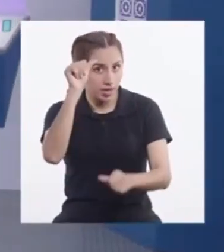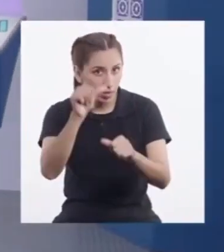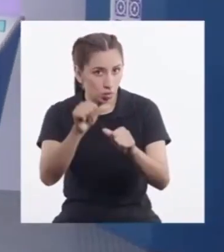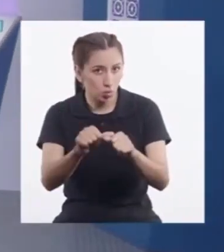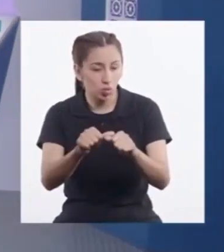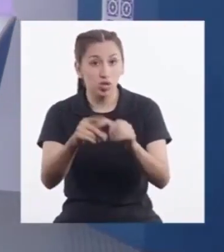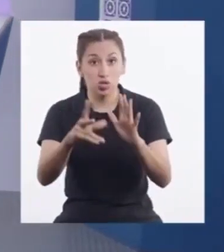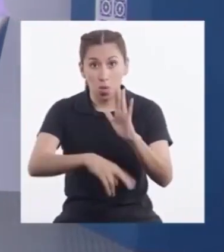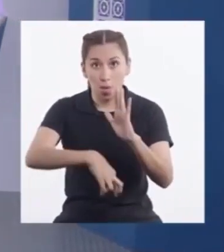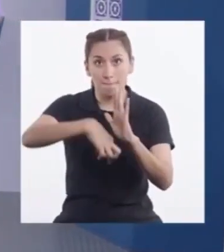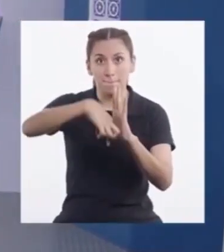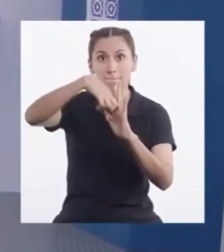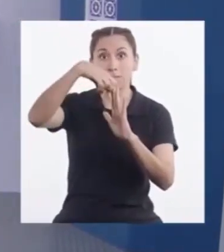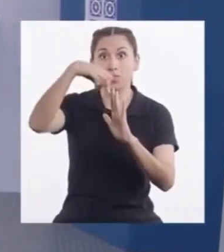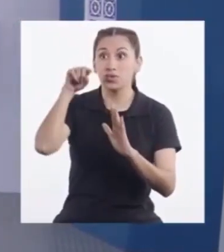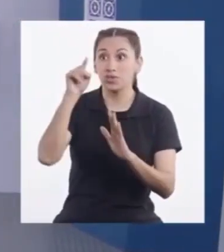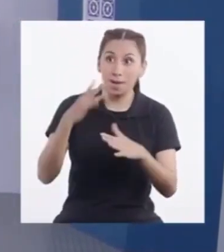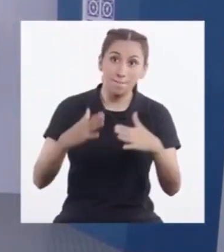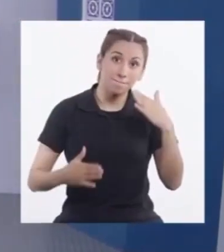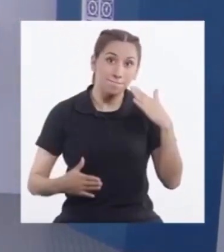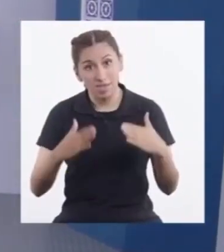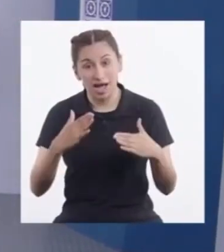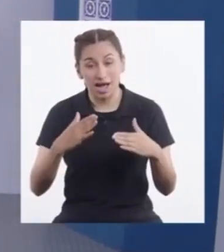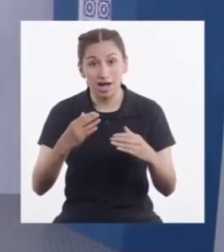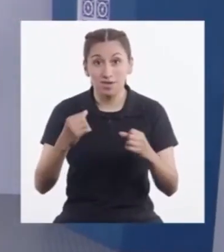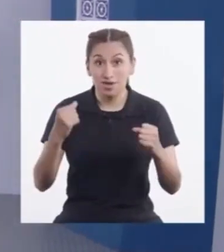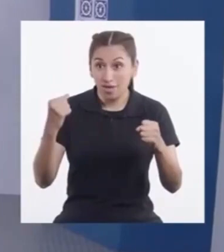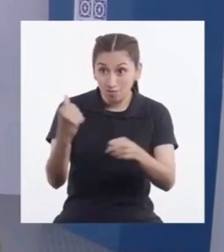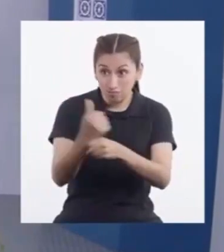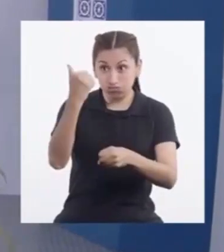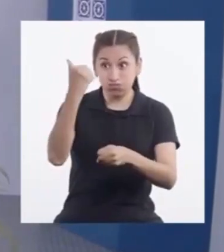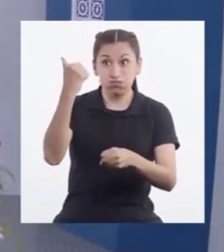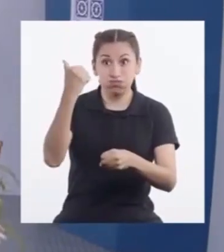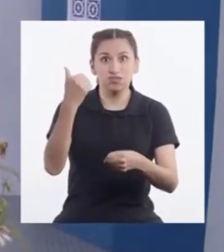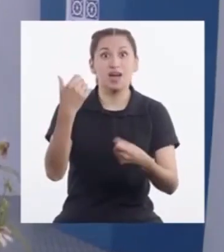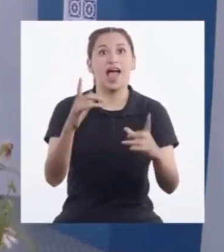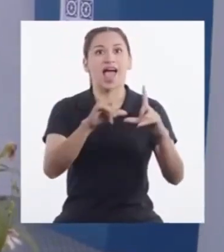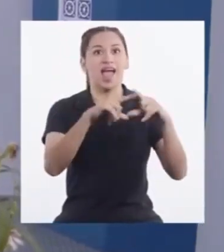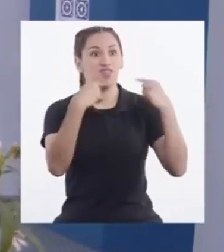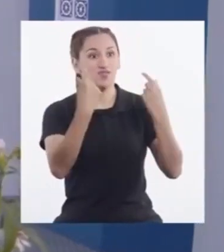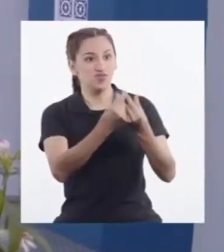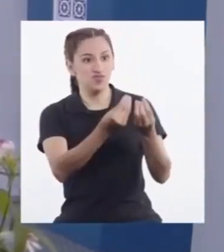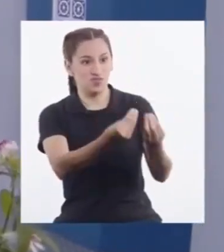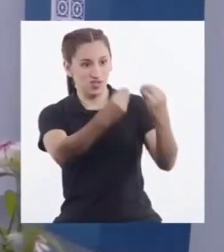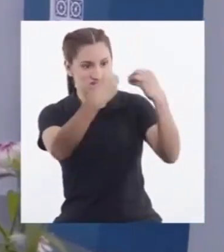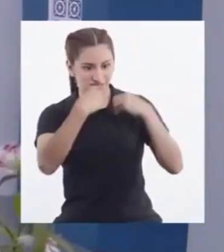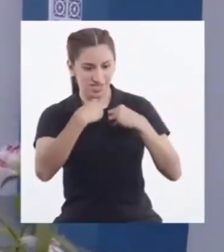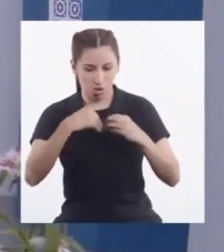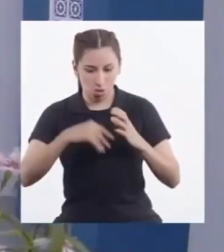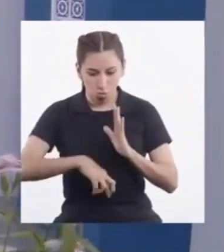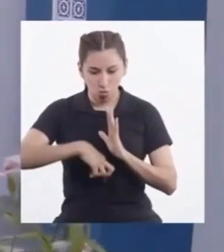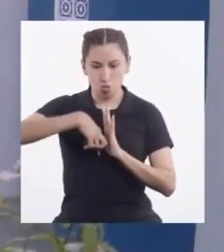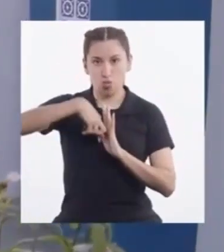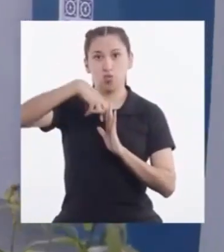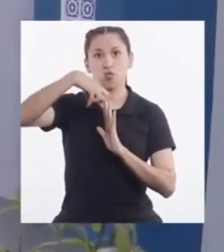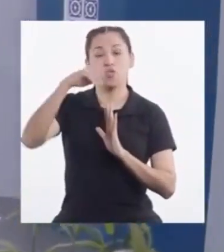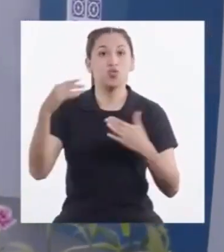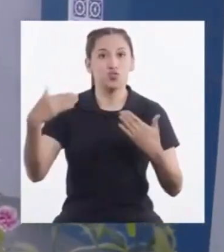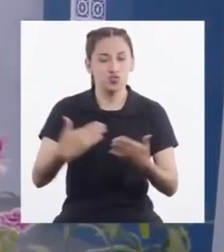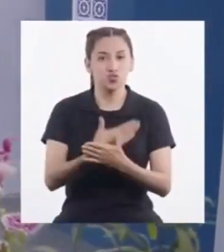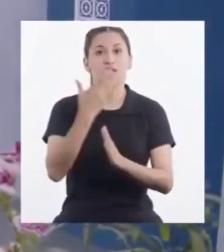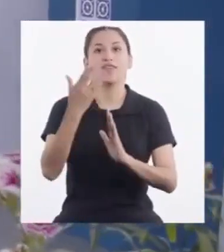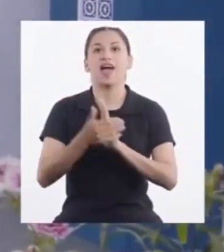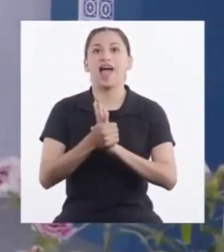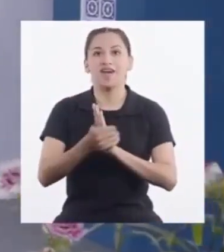Recuerden que con los puntos de experiencia que gane nuestro equipo participante Maca podrá ganar una